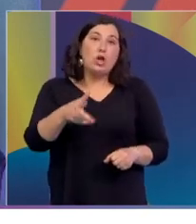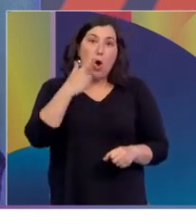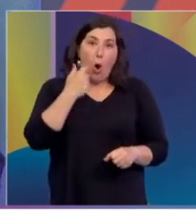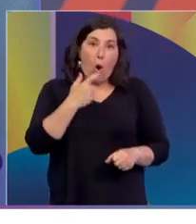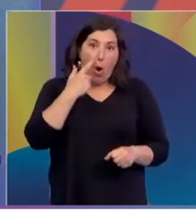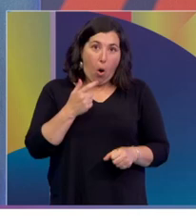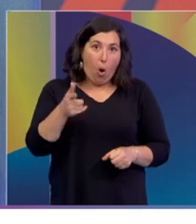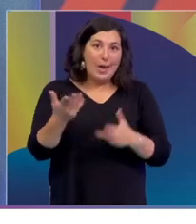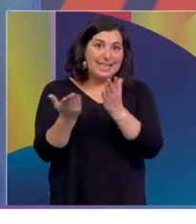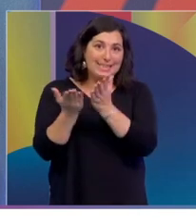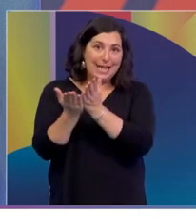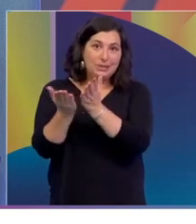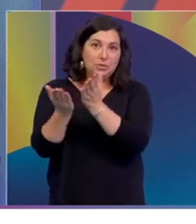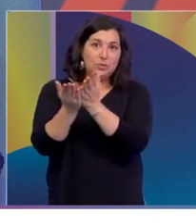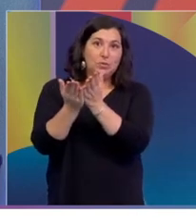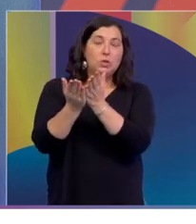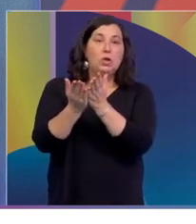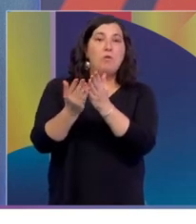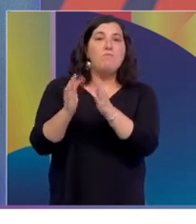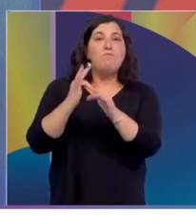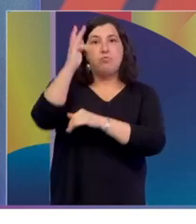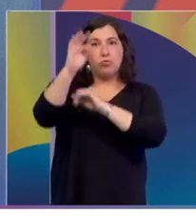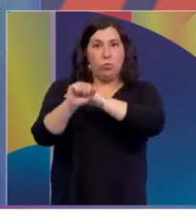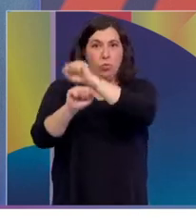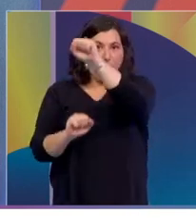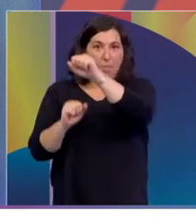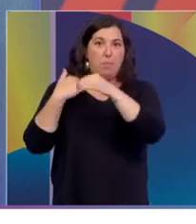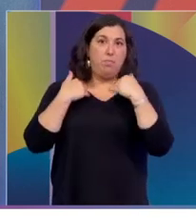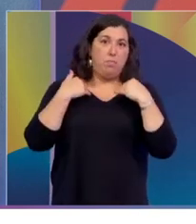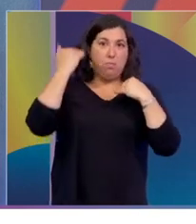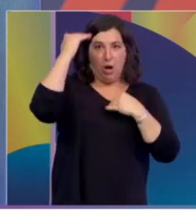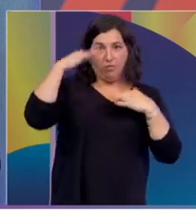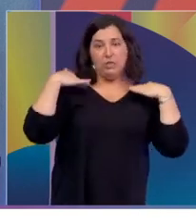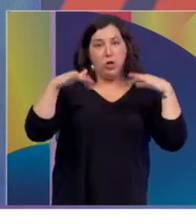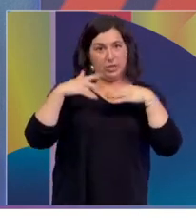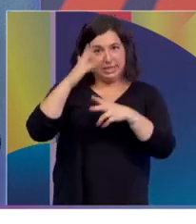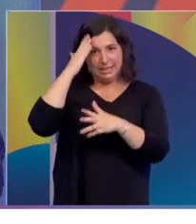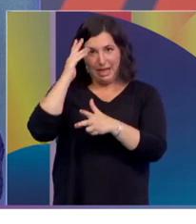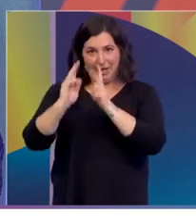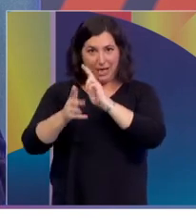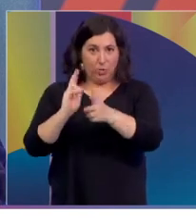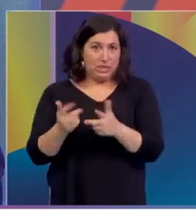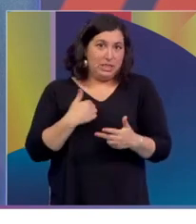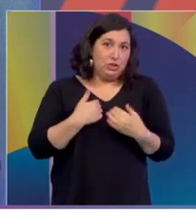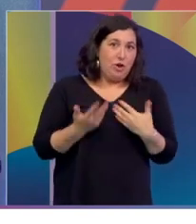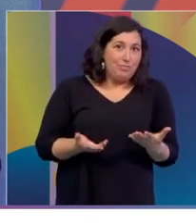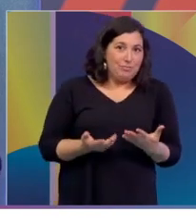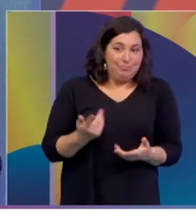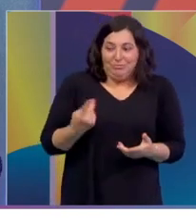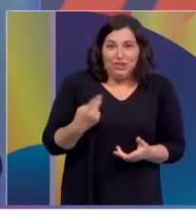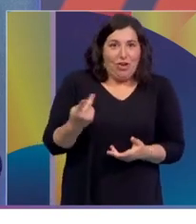está estudiando para profesor de educación física y maneja la lengua. Y yo, somos nosotros dos.